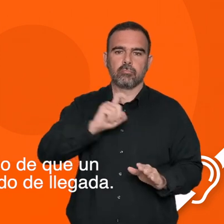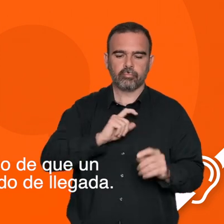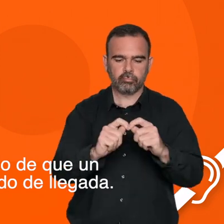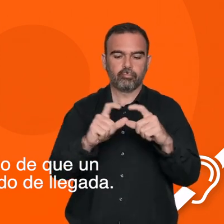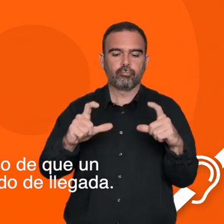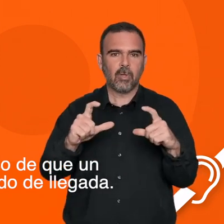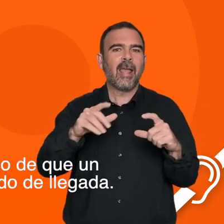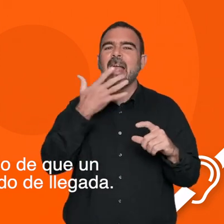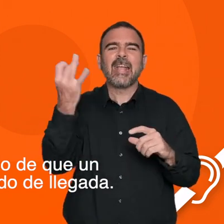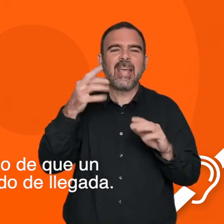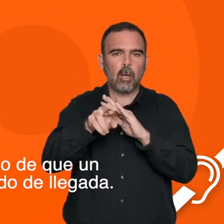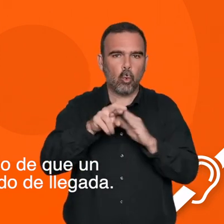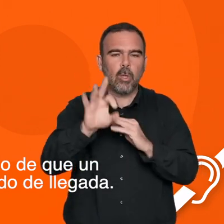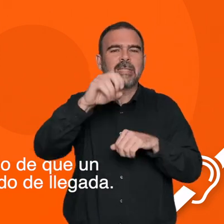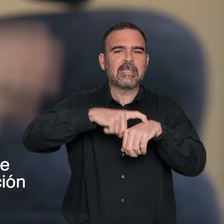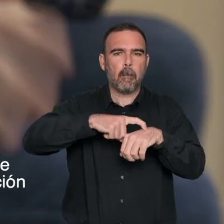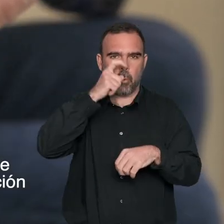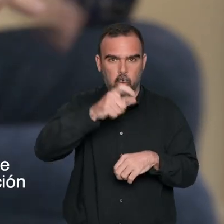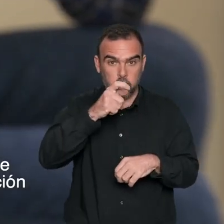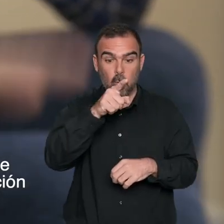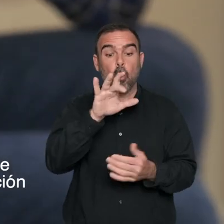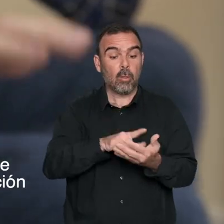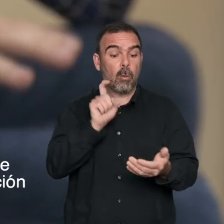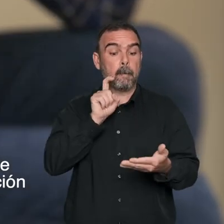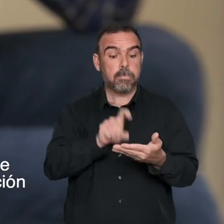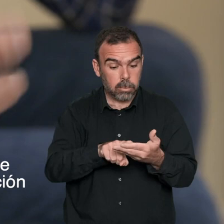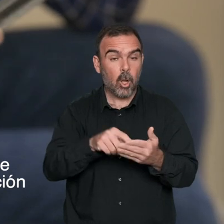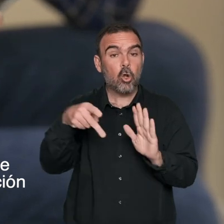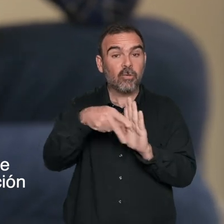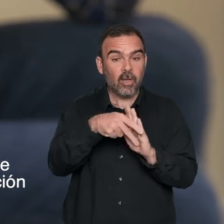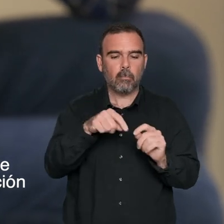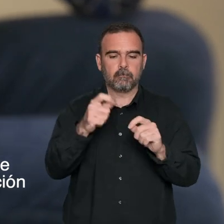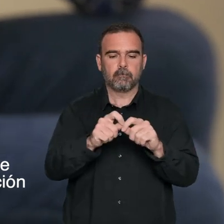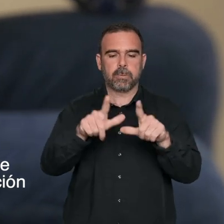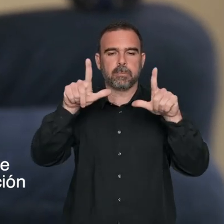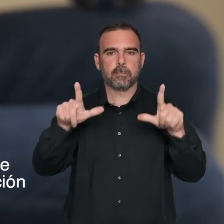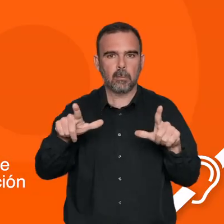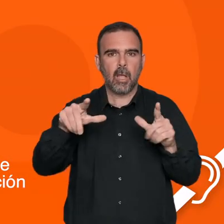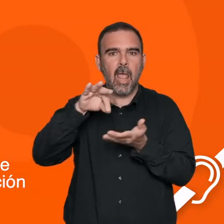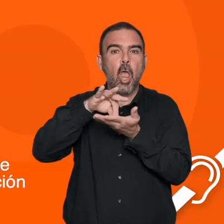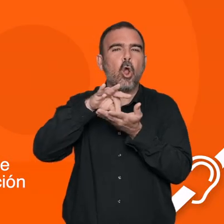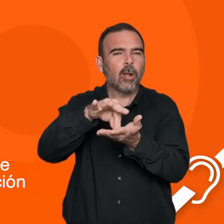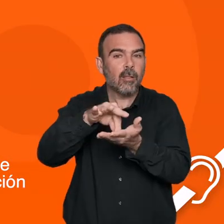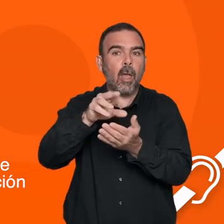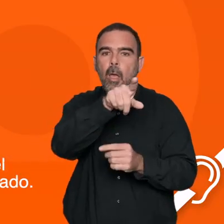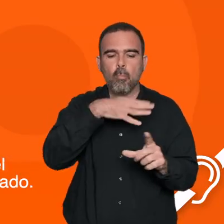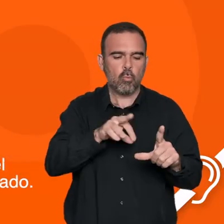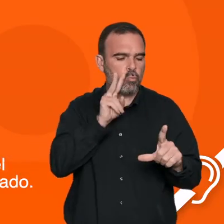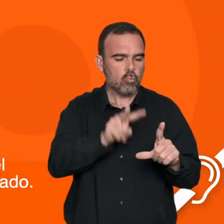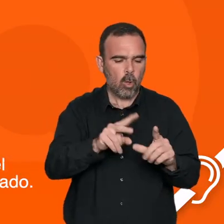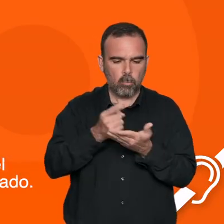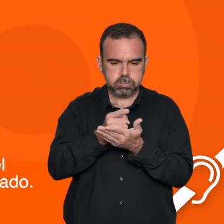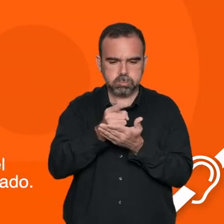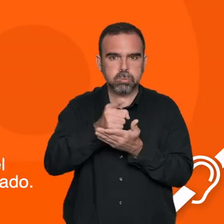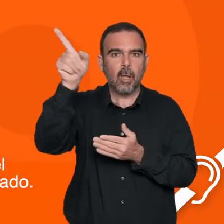desplazar y el tiempo estimado de llegada. Al pinchar sobre la notificación, se abrirá la pantalla de la geolocalización para